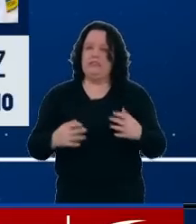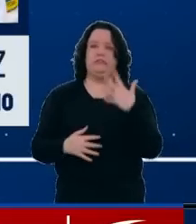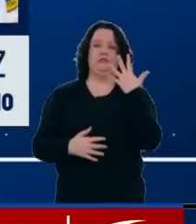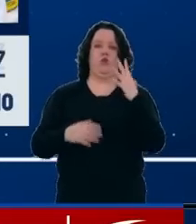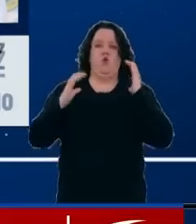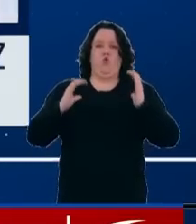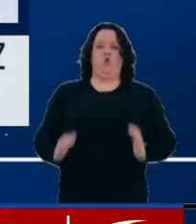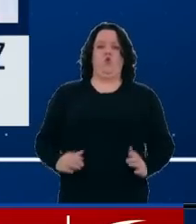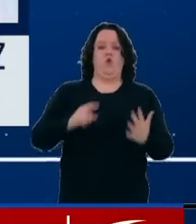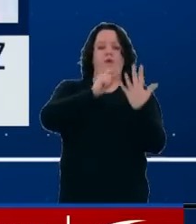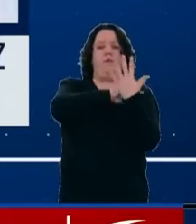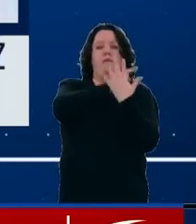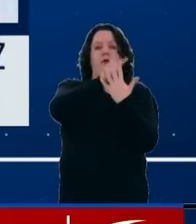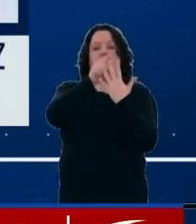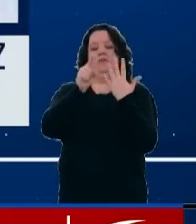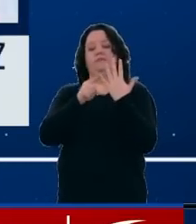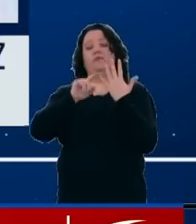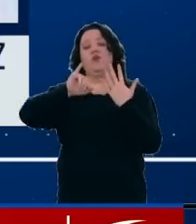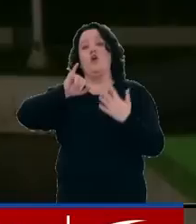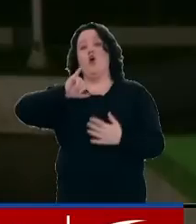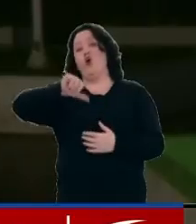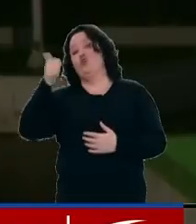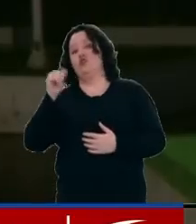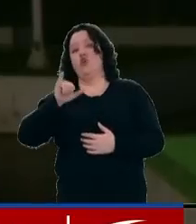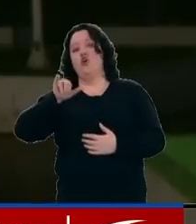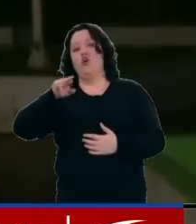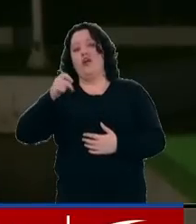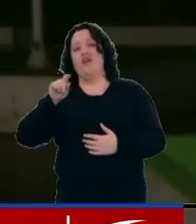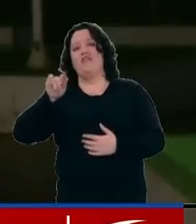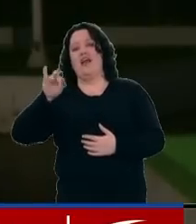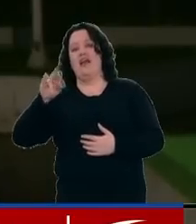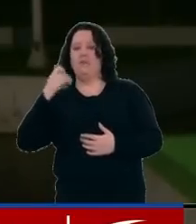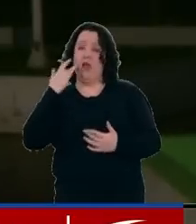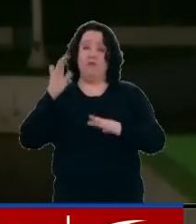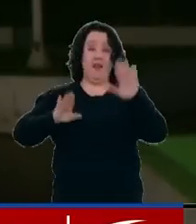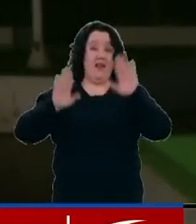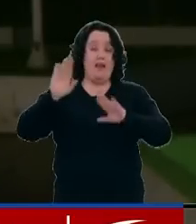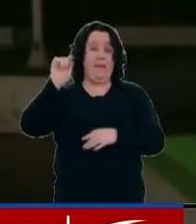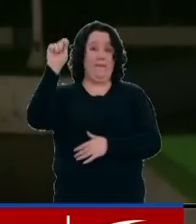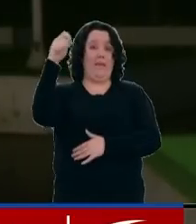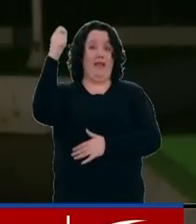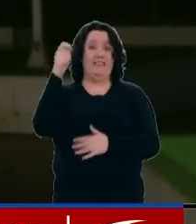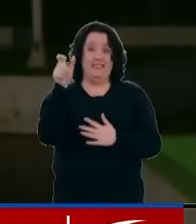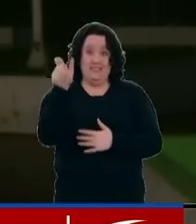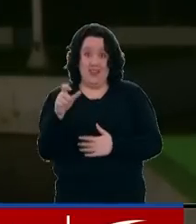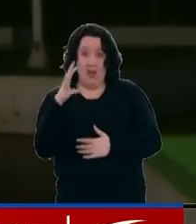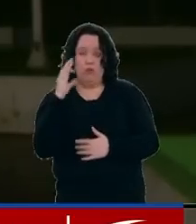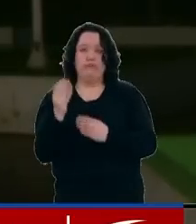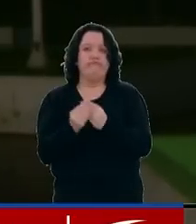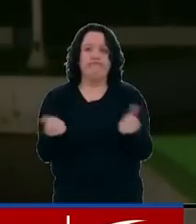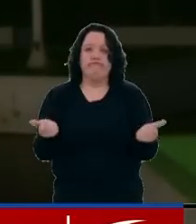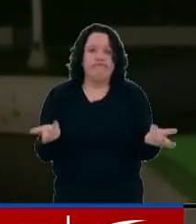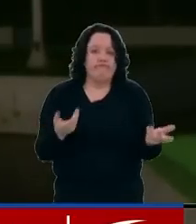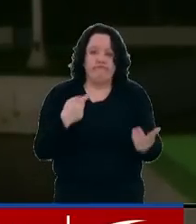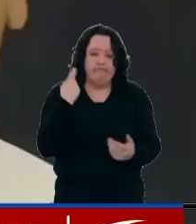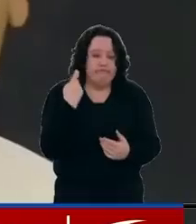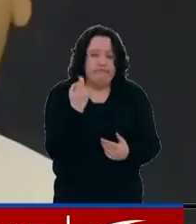cuerpos, indicando que Jorge Felipe Carreño Sánchez, candidato a la gobernación del Meta, continúa desaparecido.